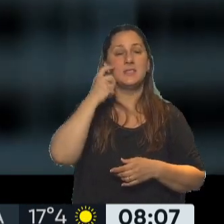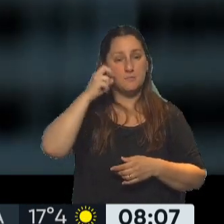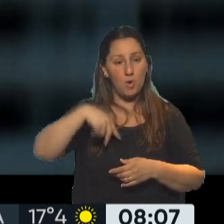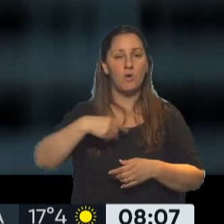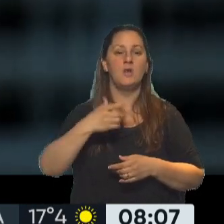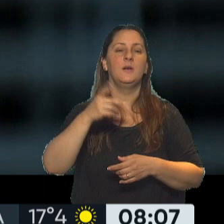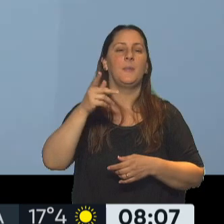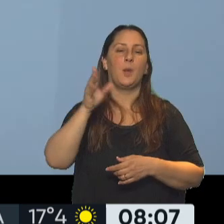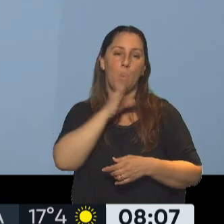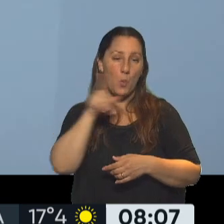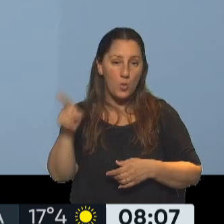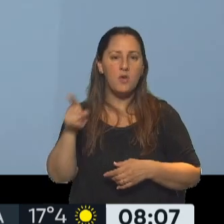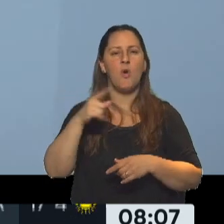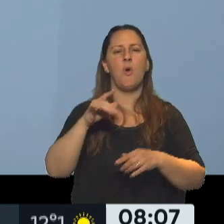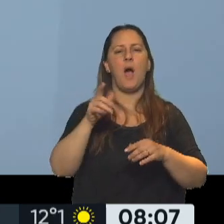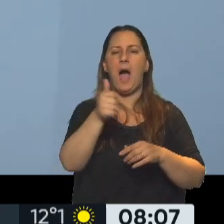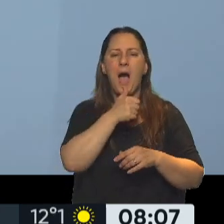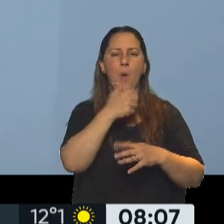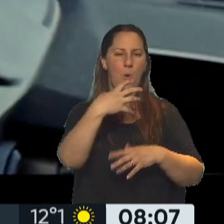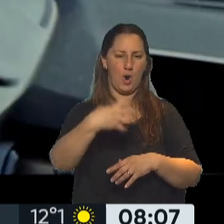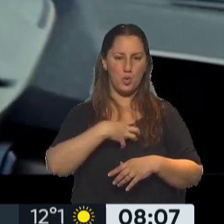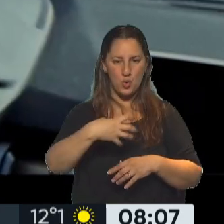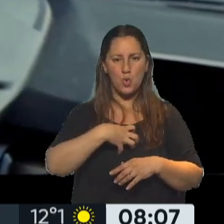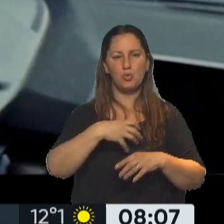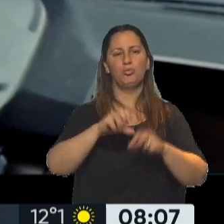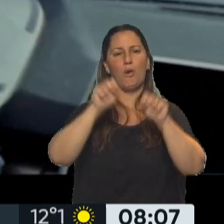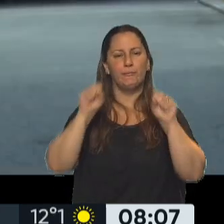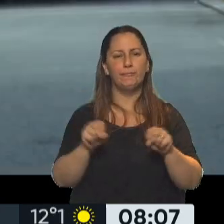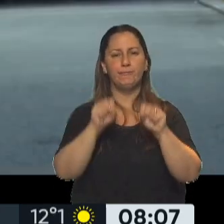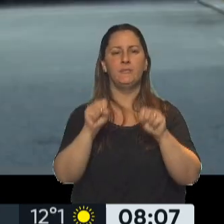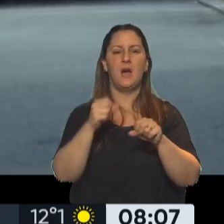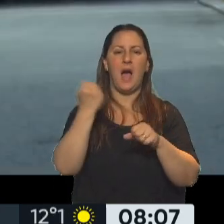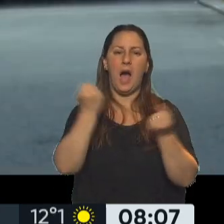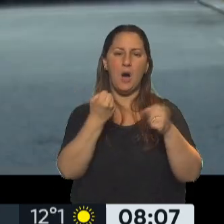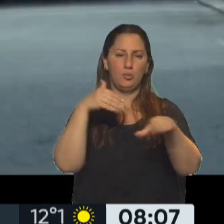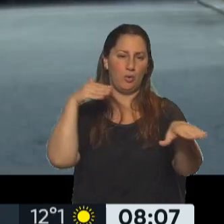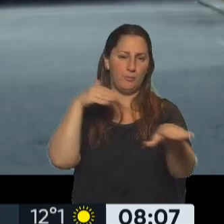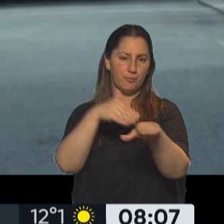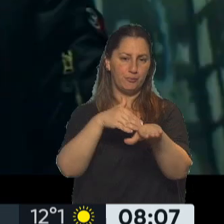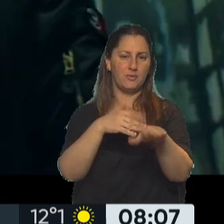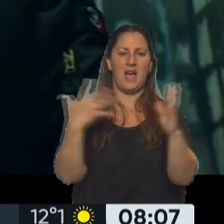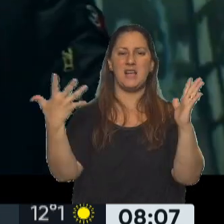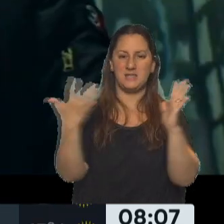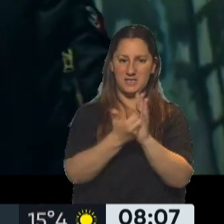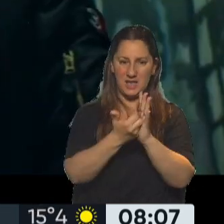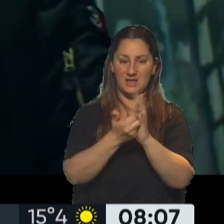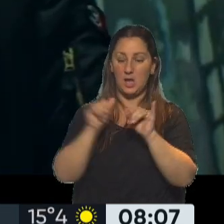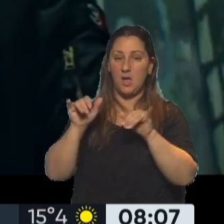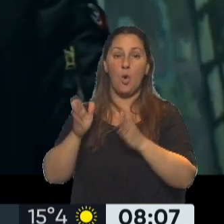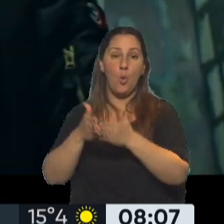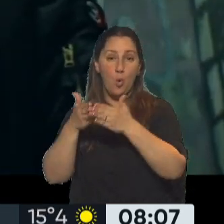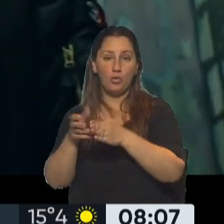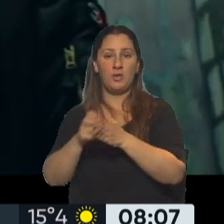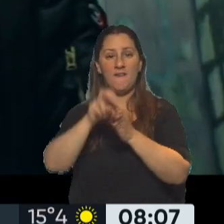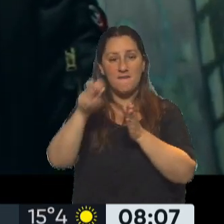judío. Está remando en un curso de agua que va pegado a una ruta. Hay un accidente de autos, se baja del bote y va a asistir. Hay un